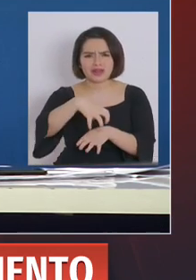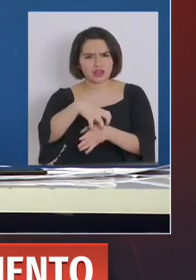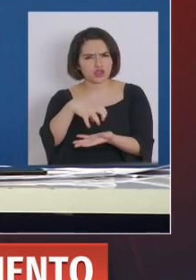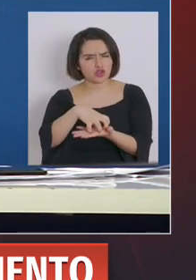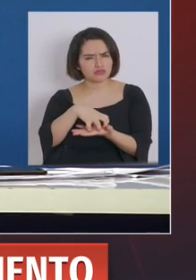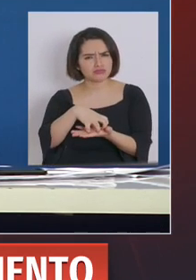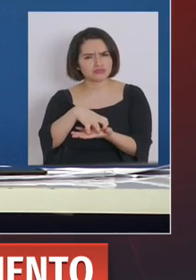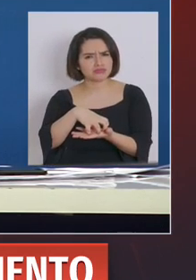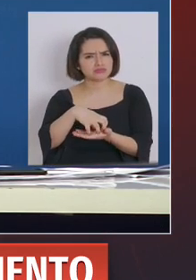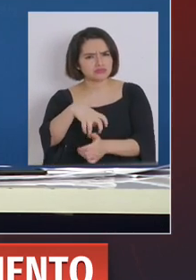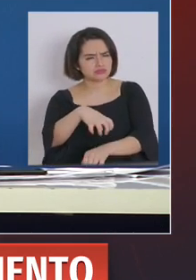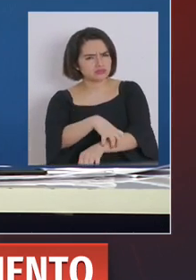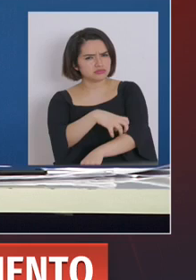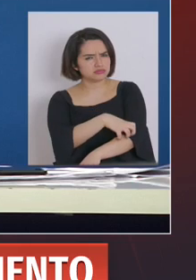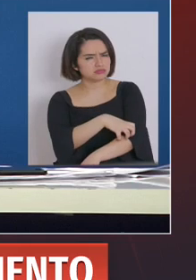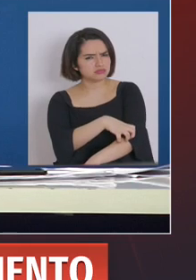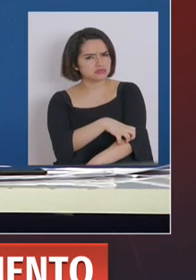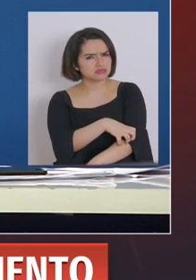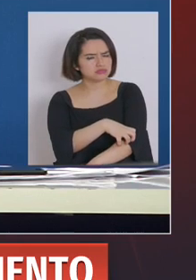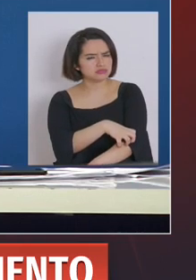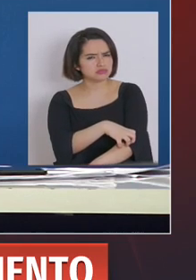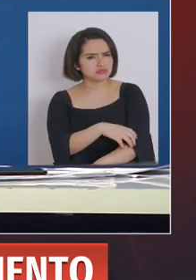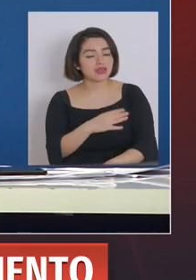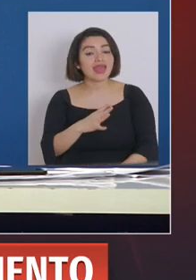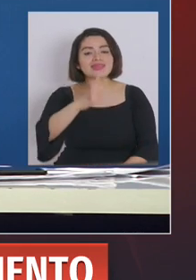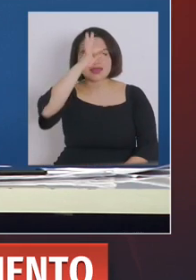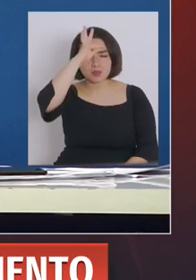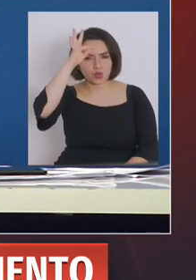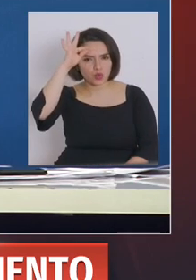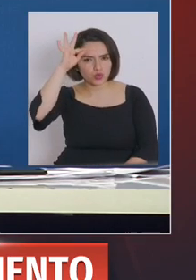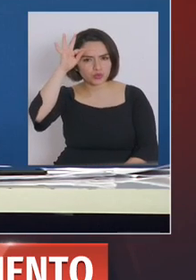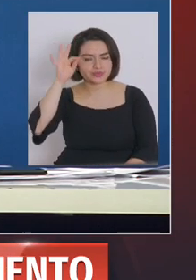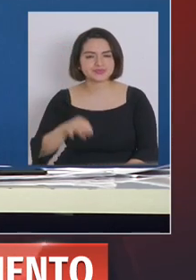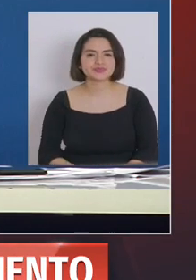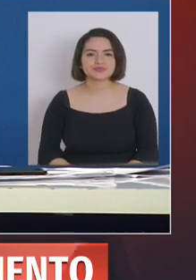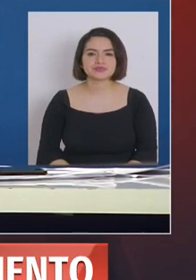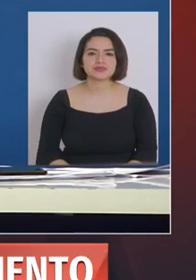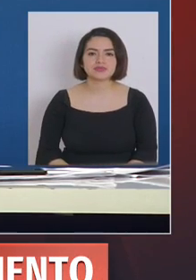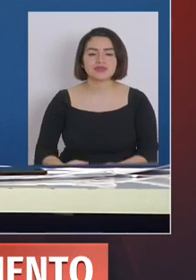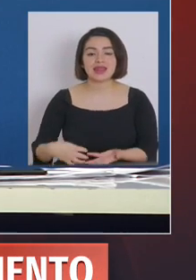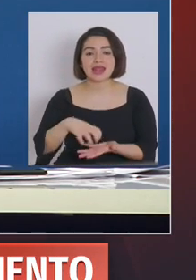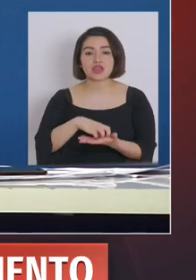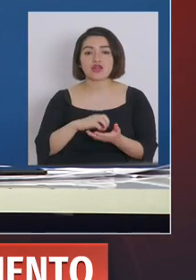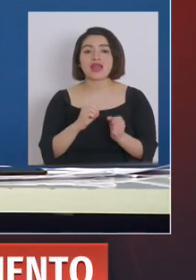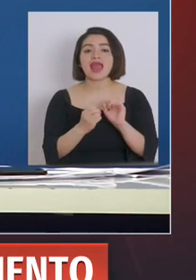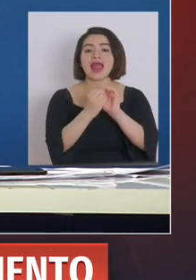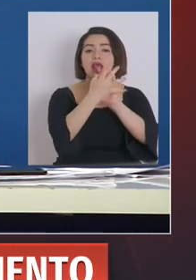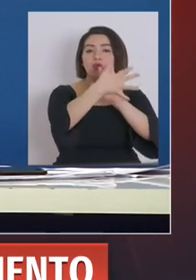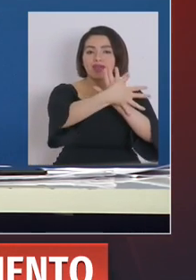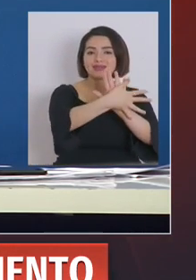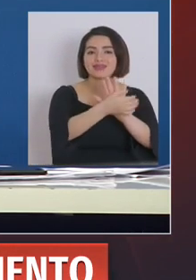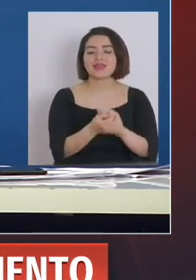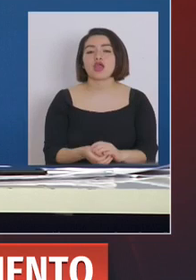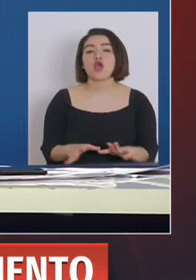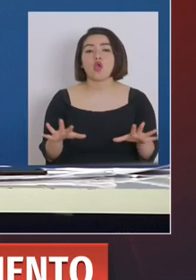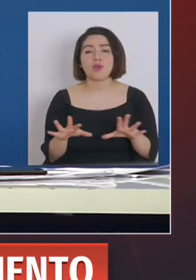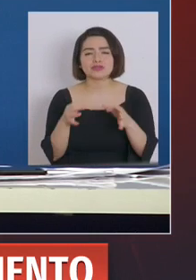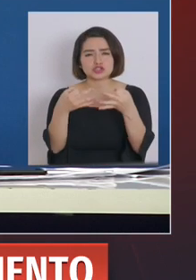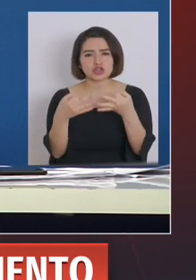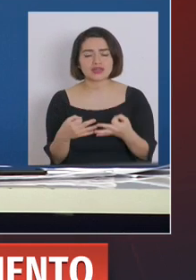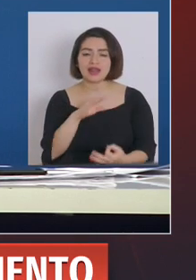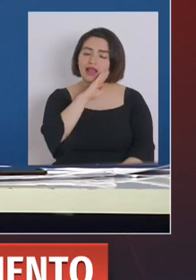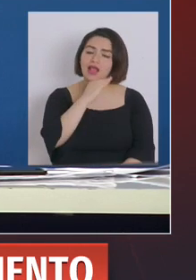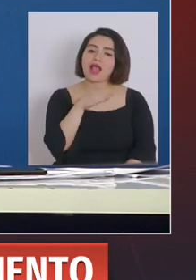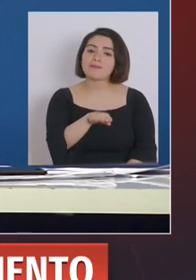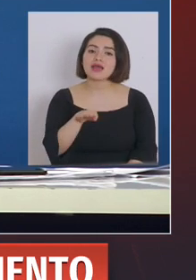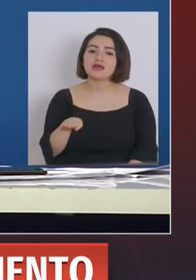que no logré retener. En Temuco. En la región de la Araucanía, la ocupación total de camas